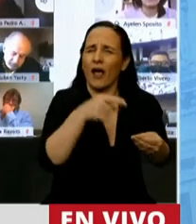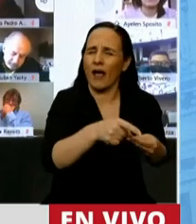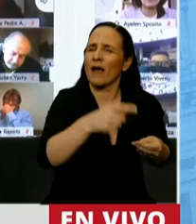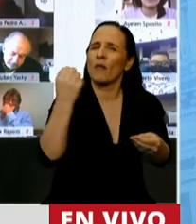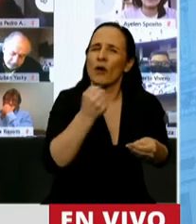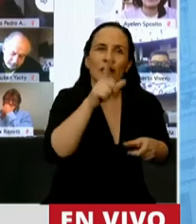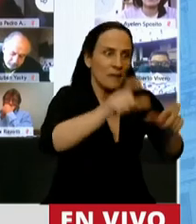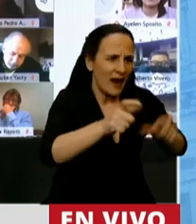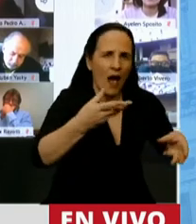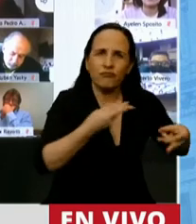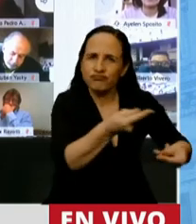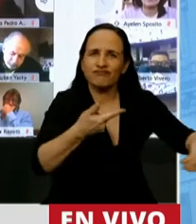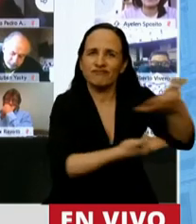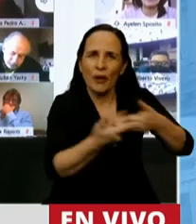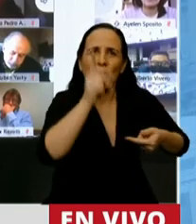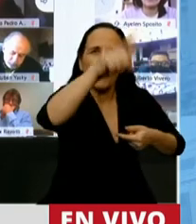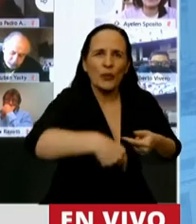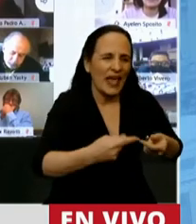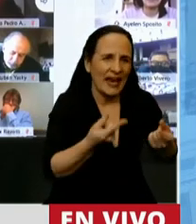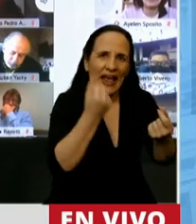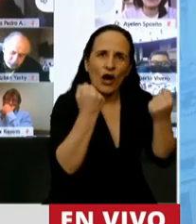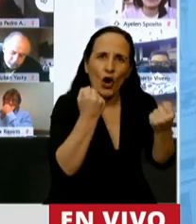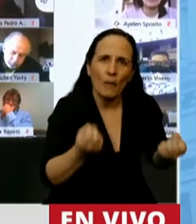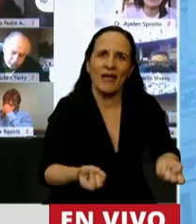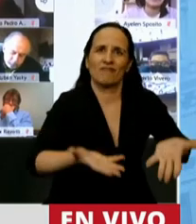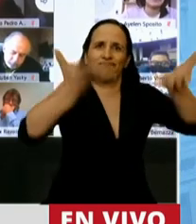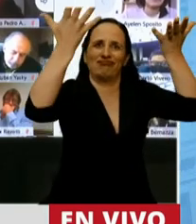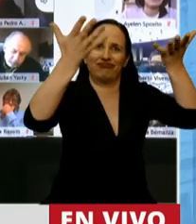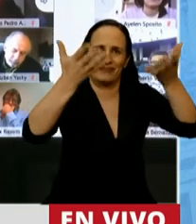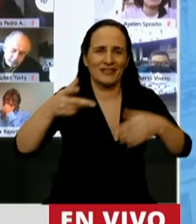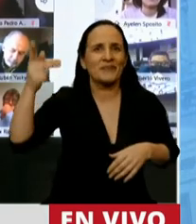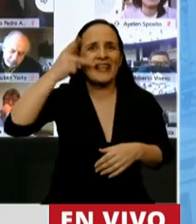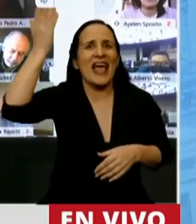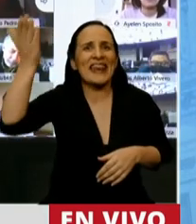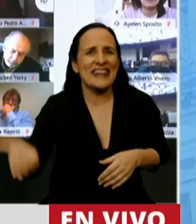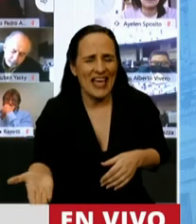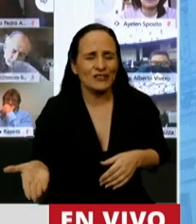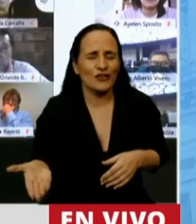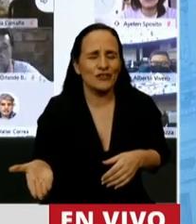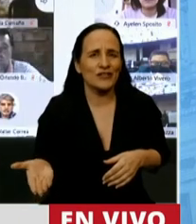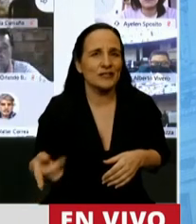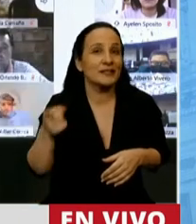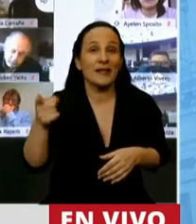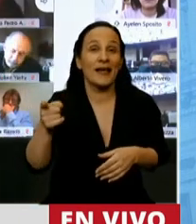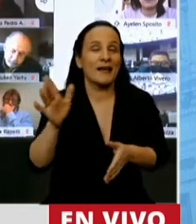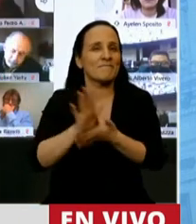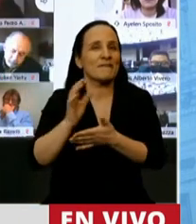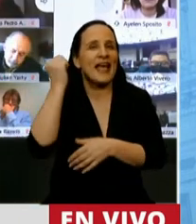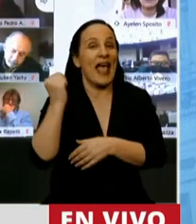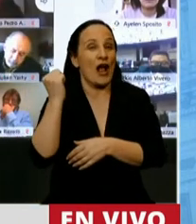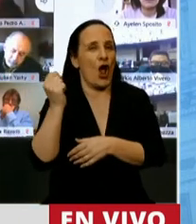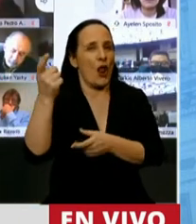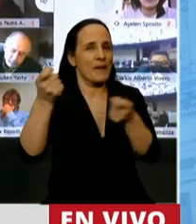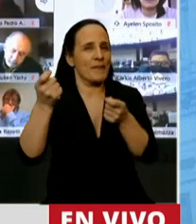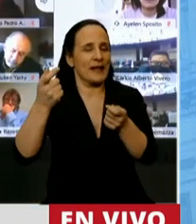la demanda que tracciona el crecimiento de la economía. Néstor Kirchner, señor presidente, era mejor economista que